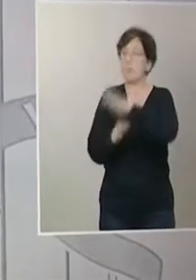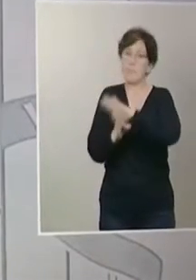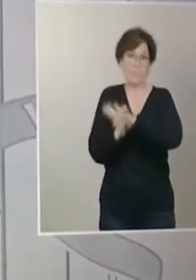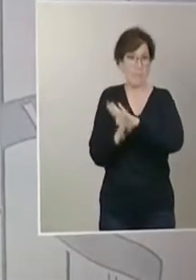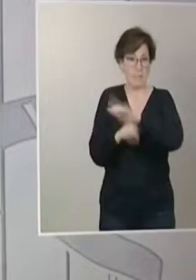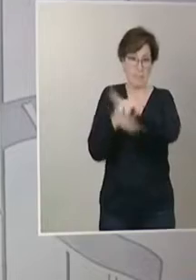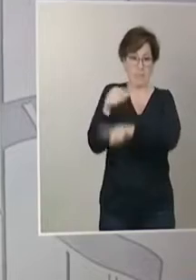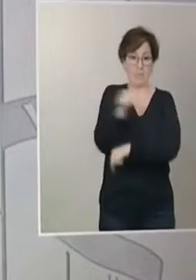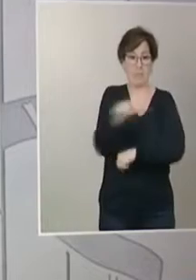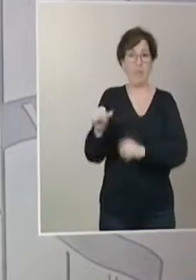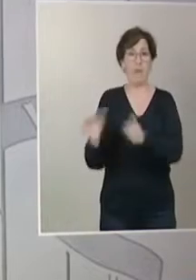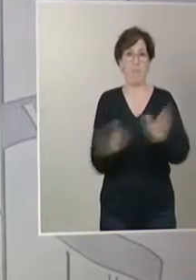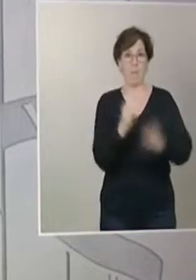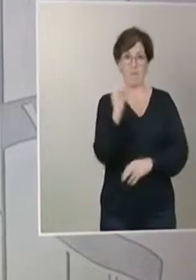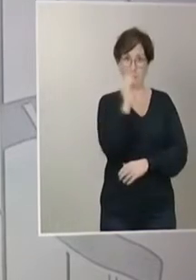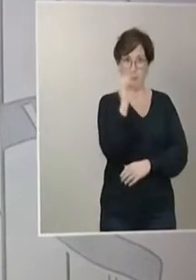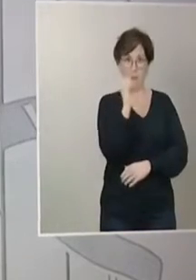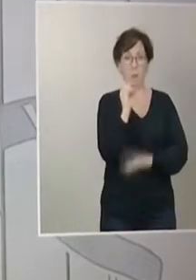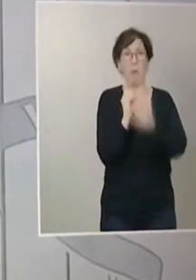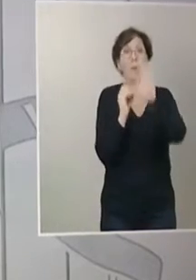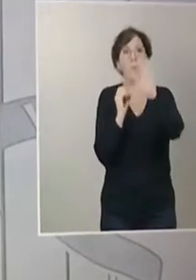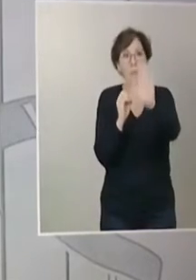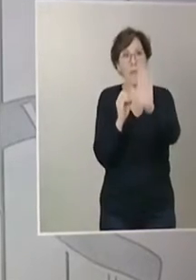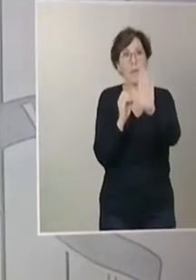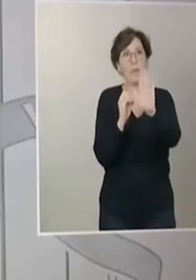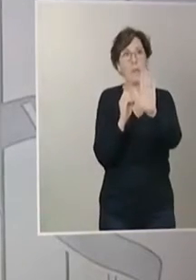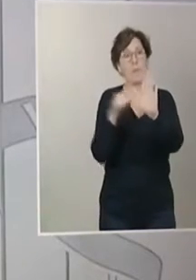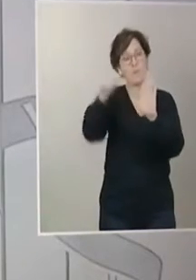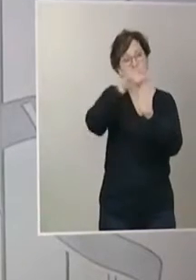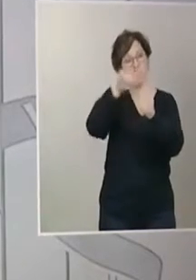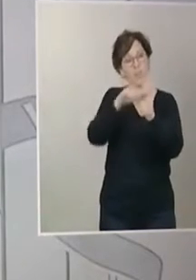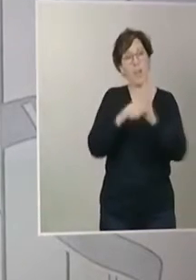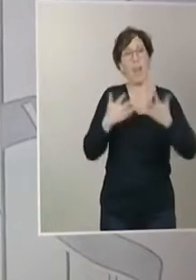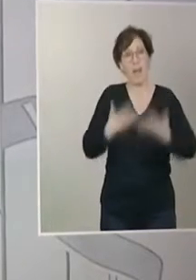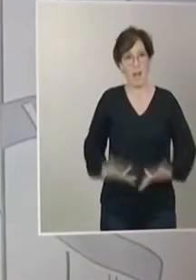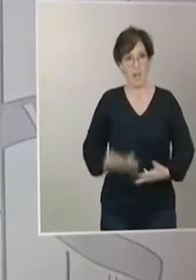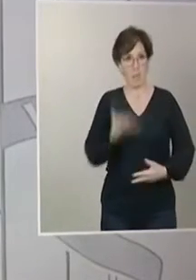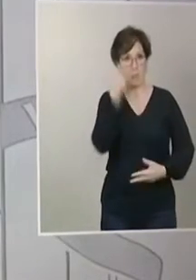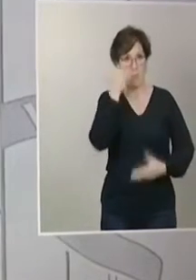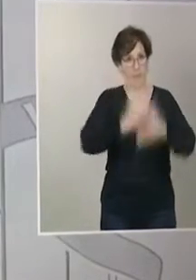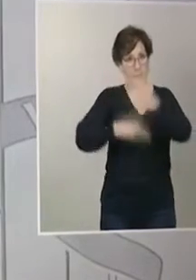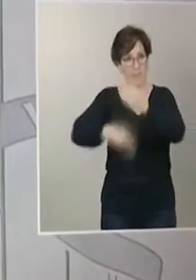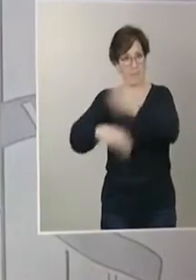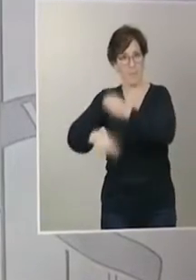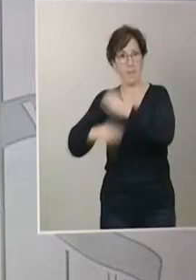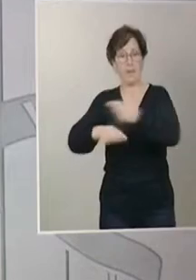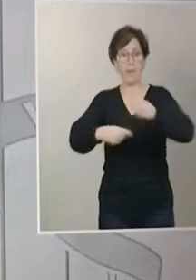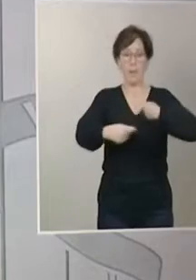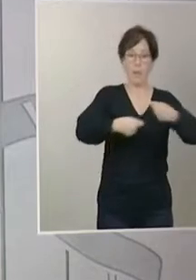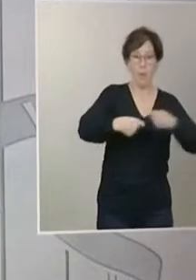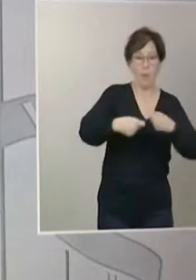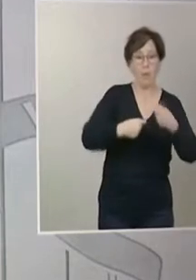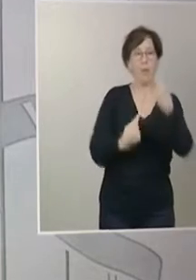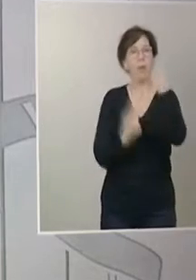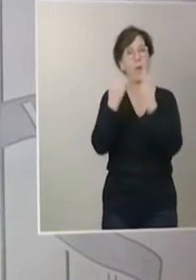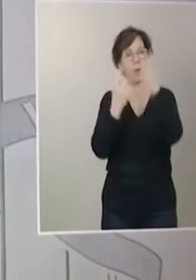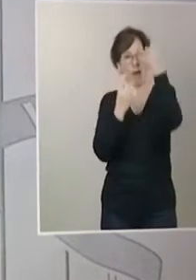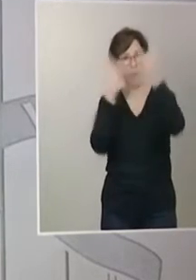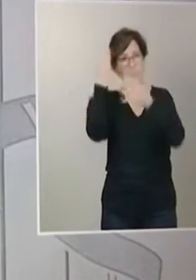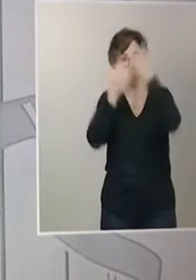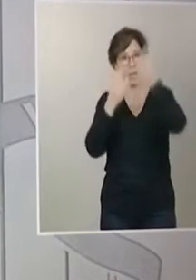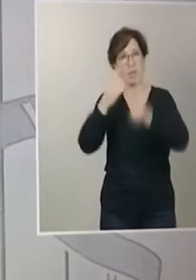decreto de alarma constitucional 30 días más, hasta más allá de junio.